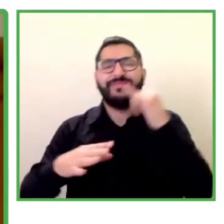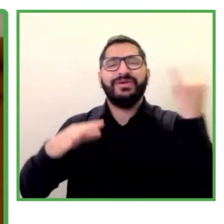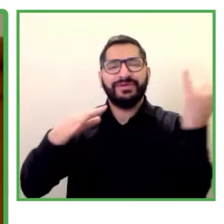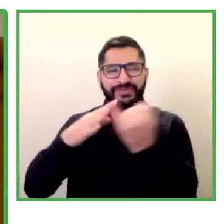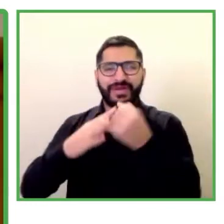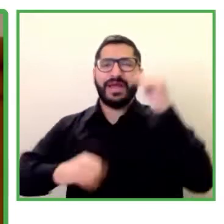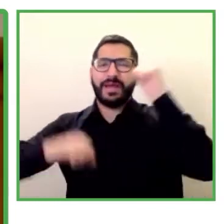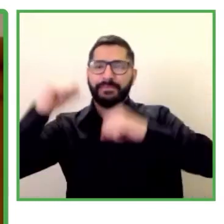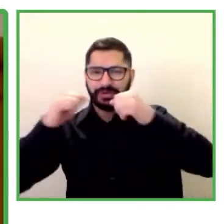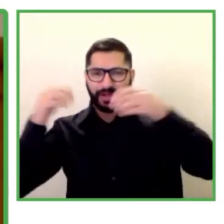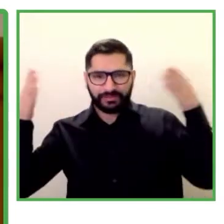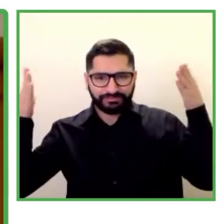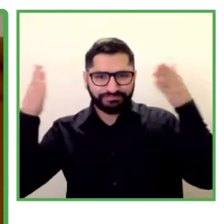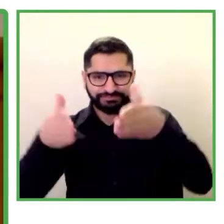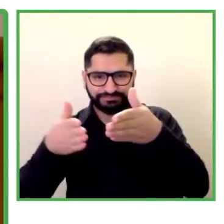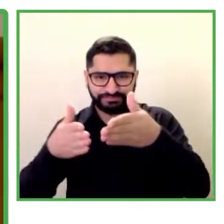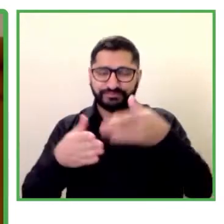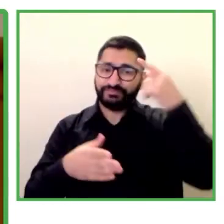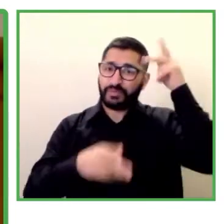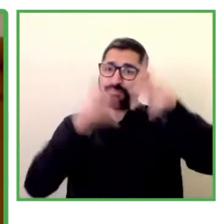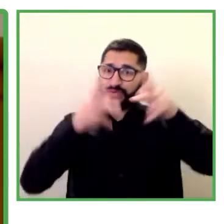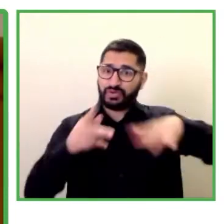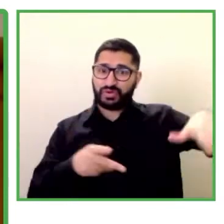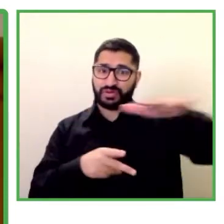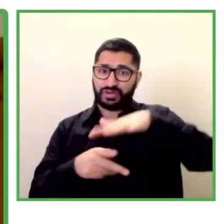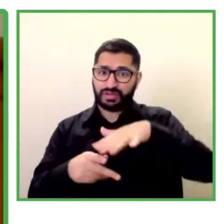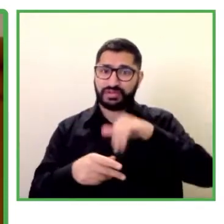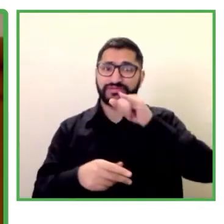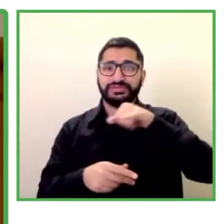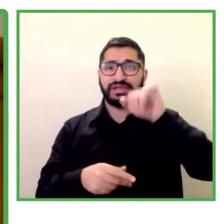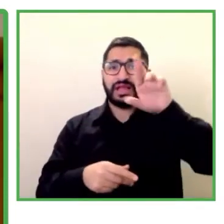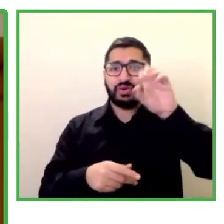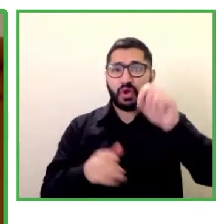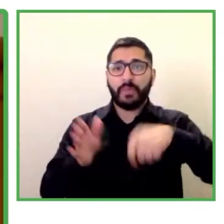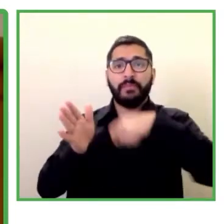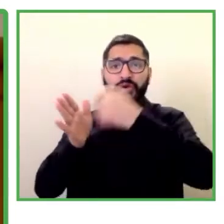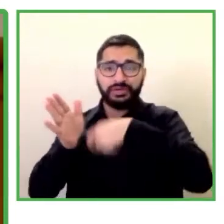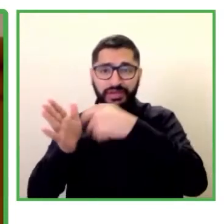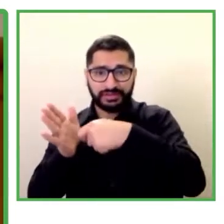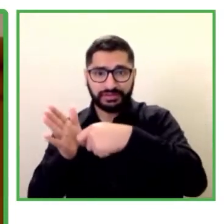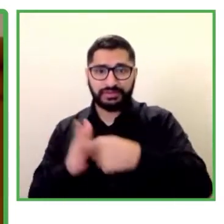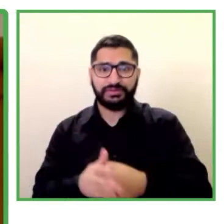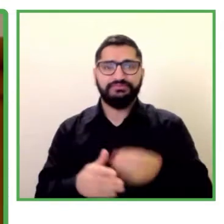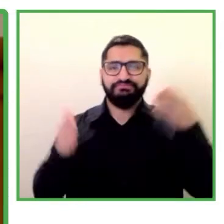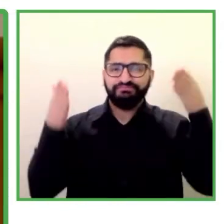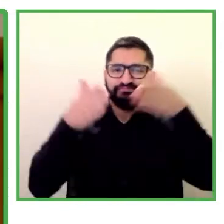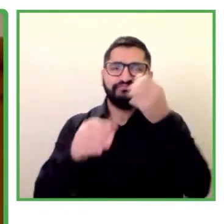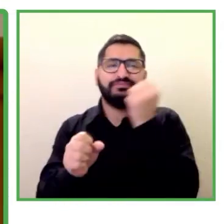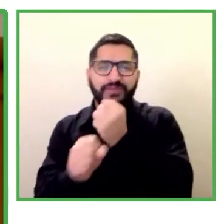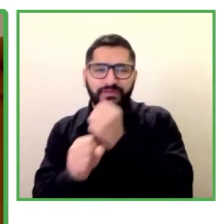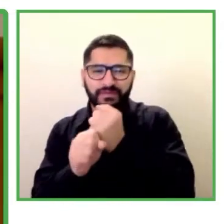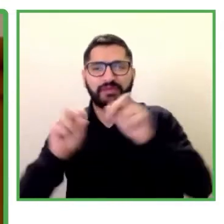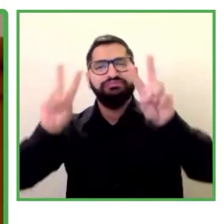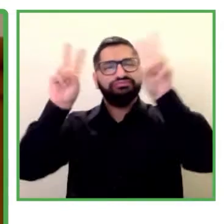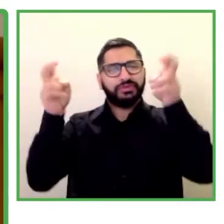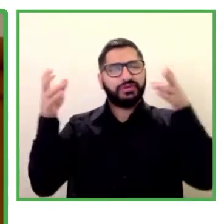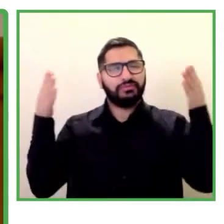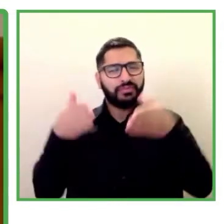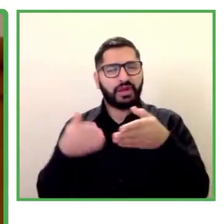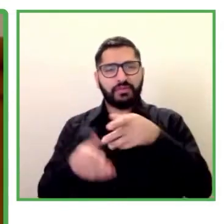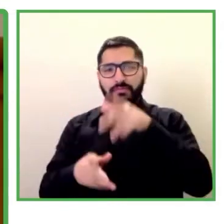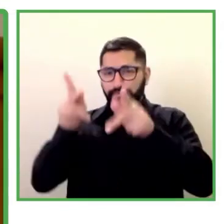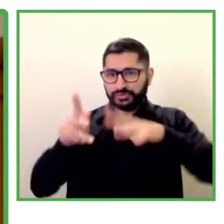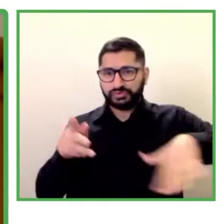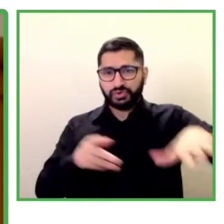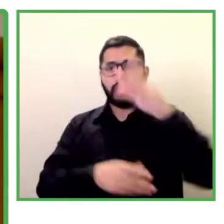del Zero Project, que en esta ocasión, en este año, va a abordar el tema del empleo de las personas con discapacidad. Me complace mucho